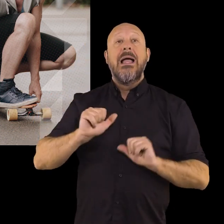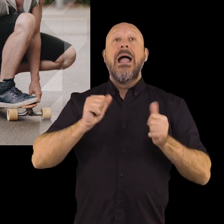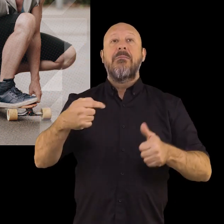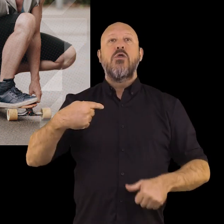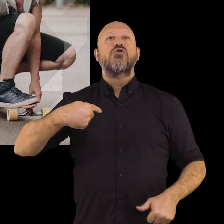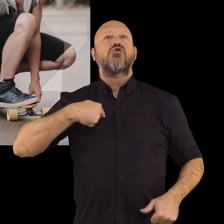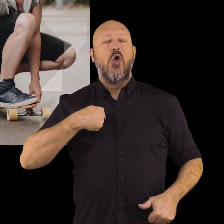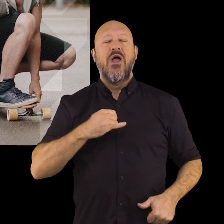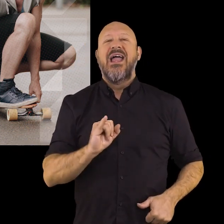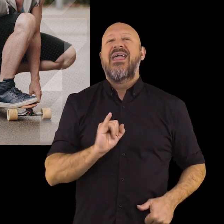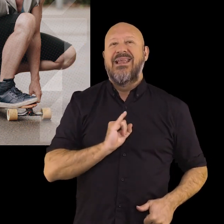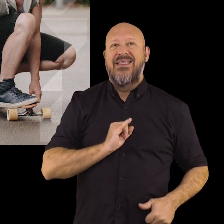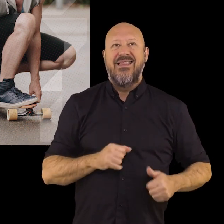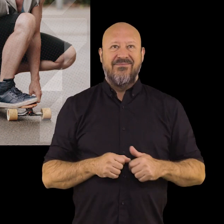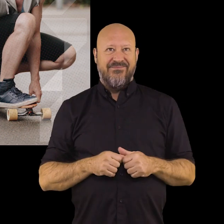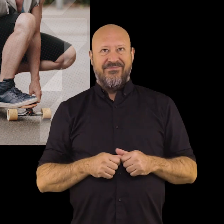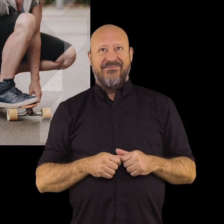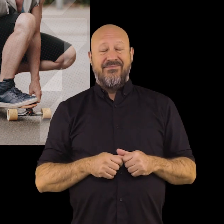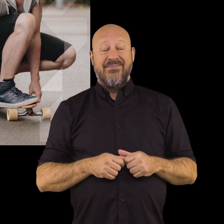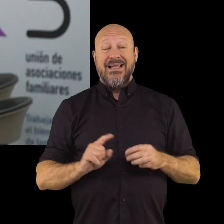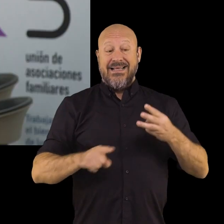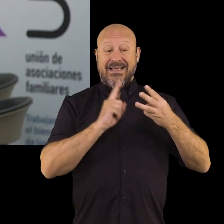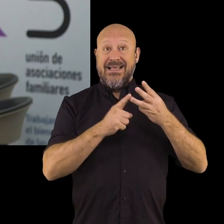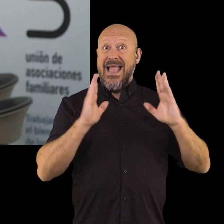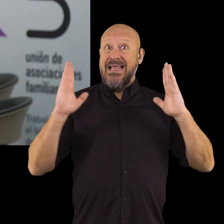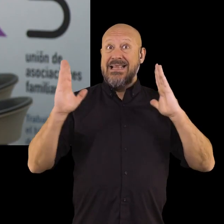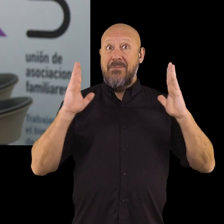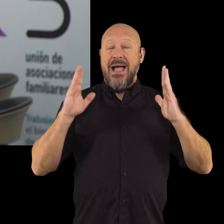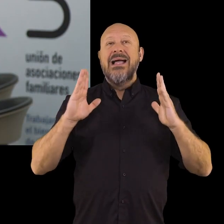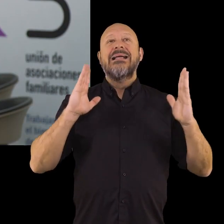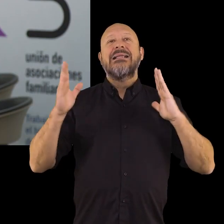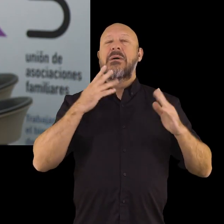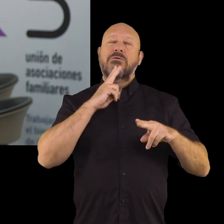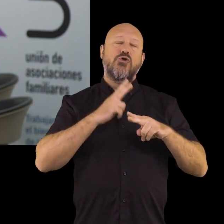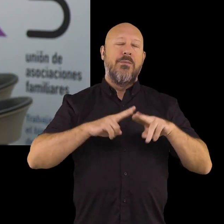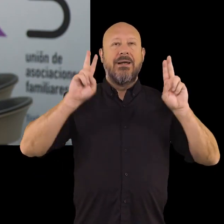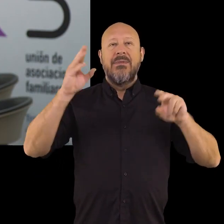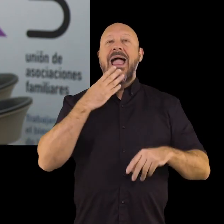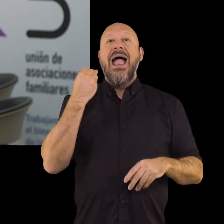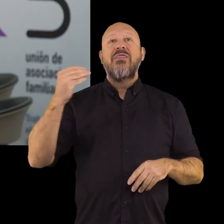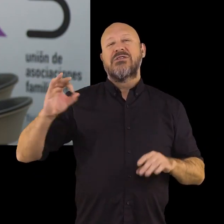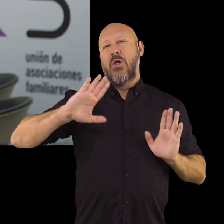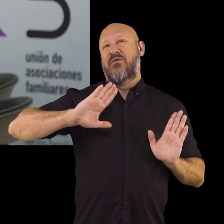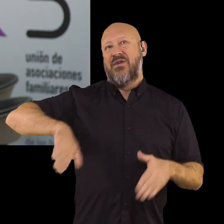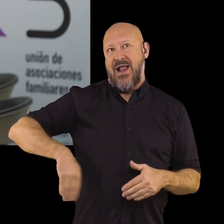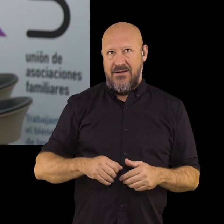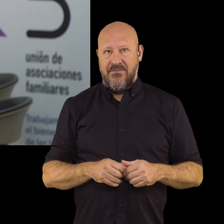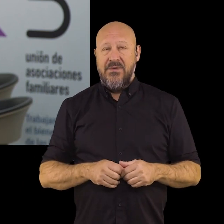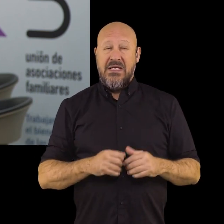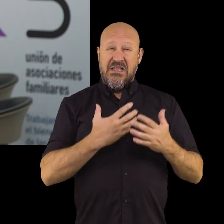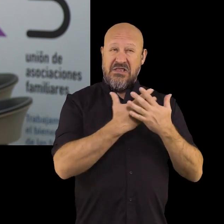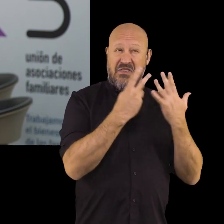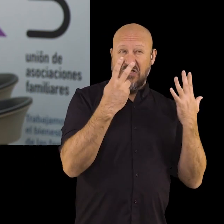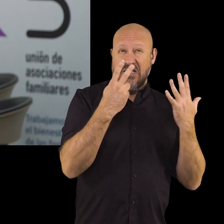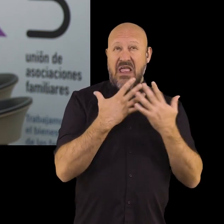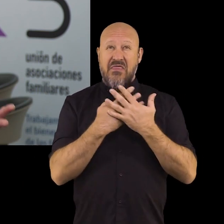aparece el yo. Aparece su identidad. La tercera etapa, la etapa en lo que denominamos adolescencia tardía,